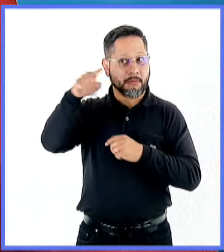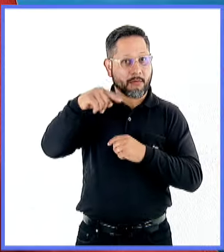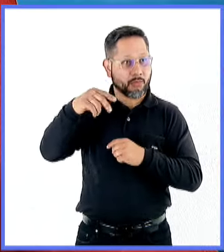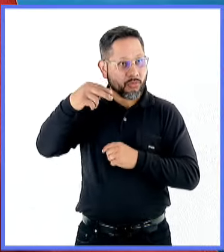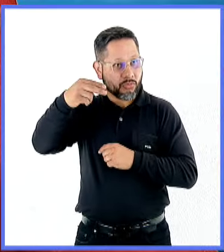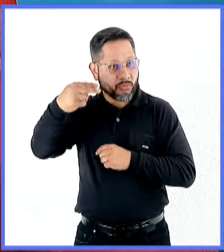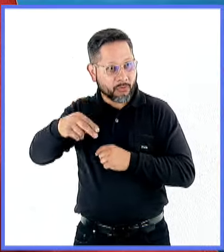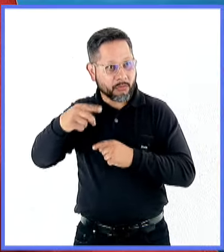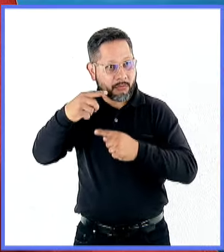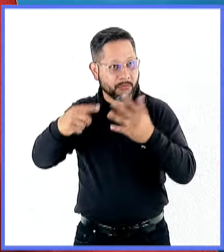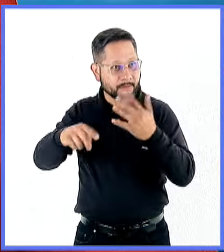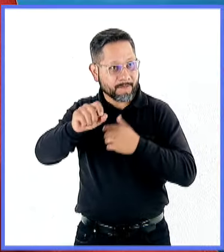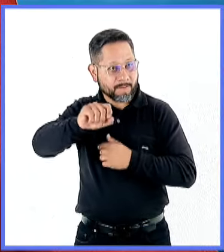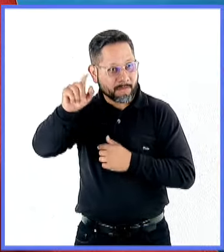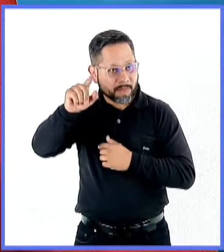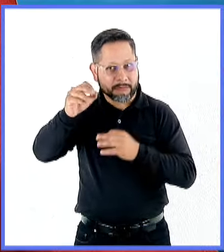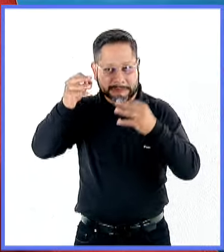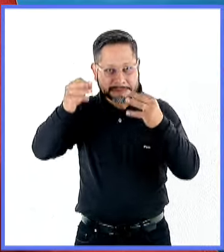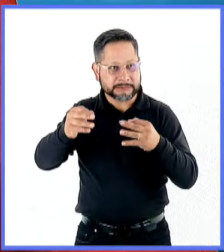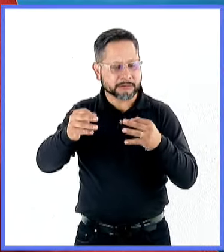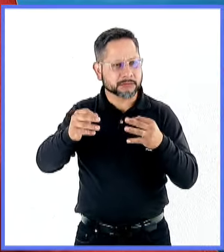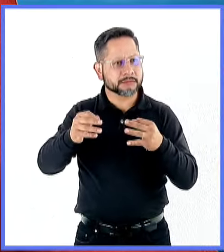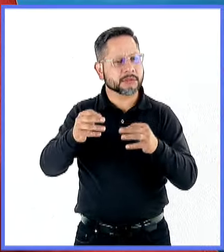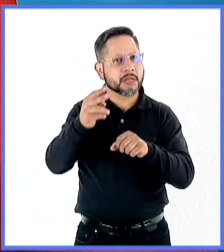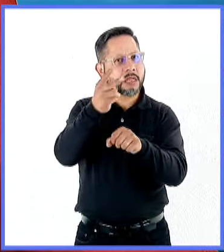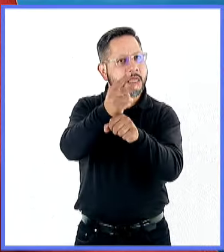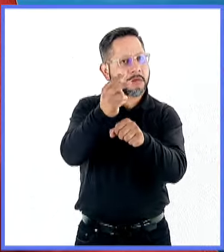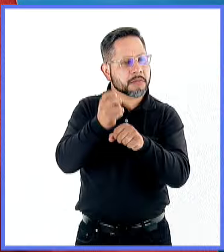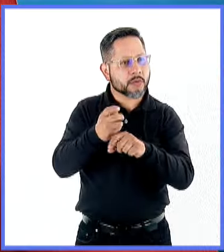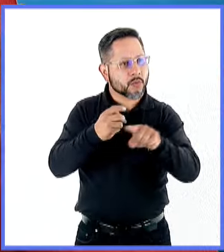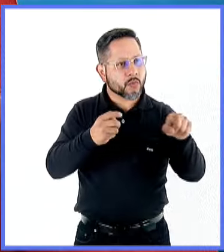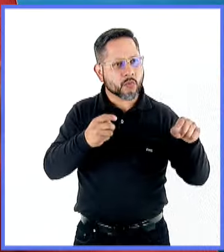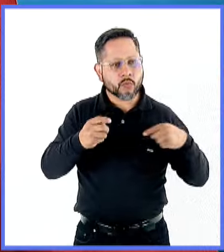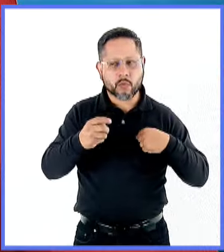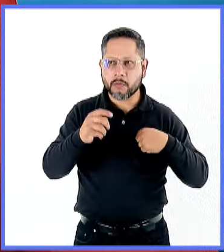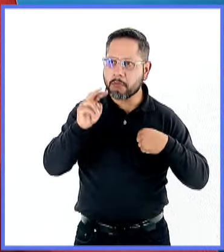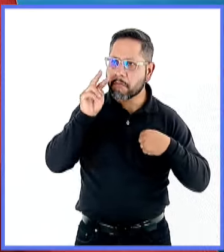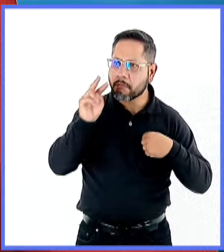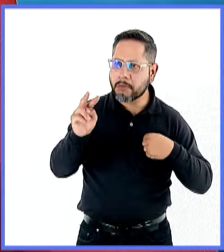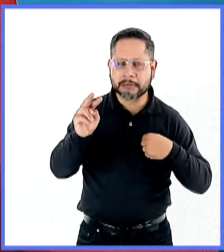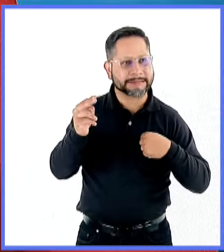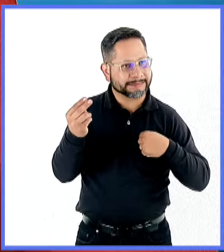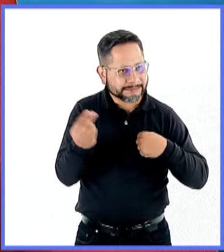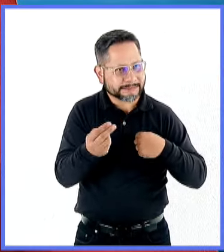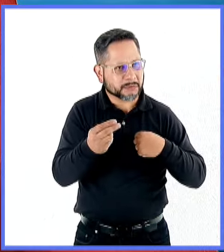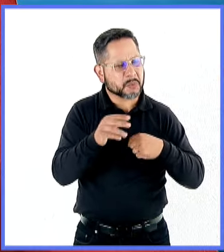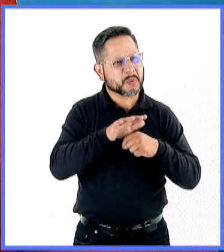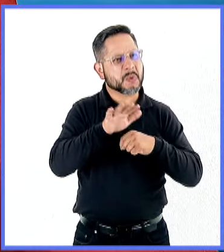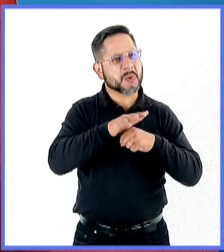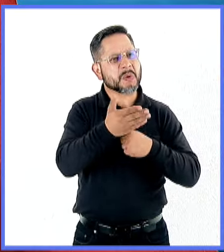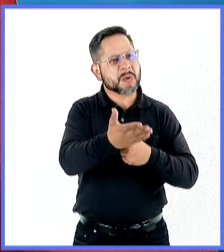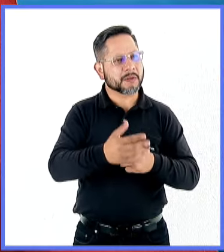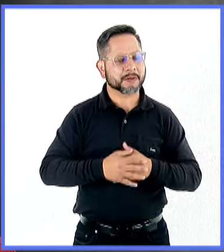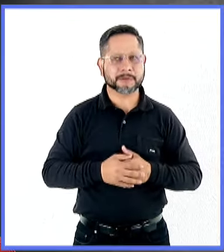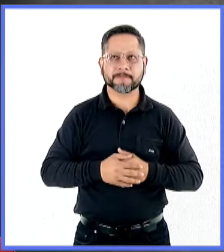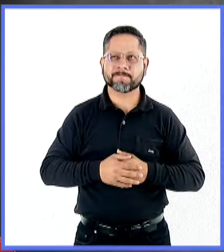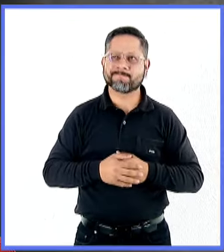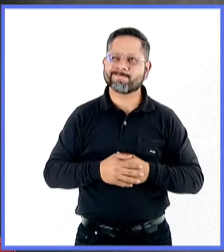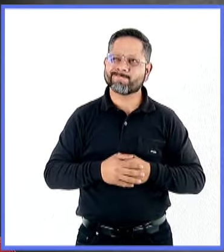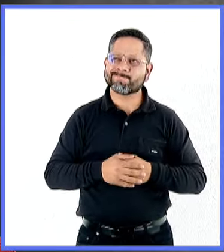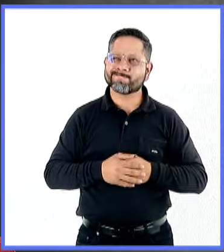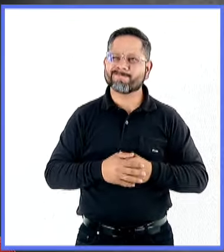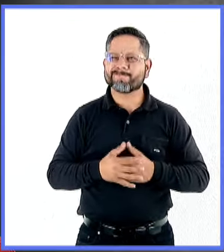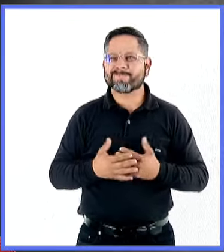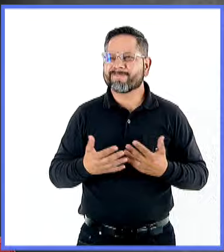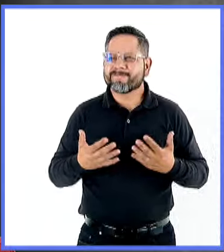libro? ¿En cuanto a invitados, en cuanto a temas, en cuanto a participantes? Cada año